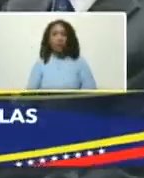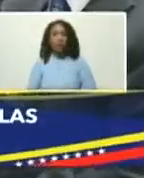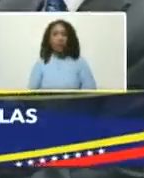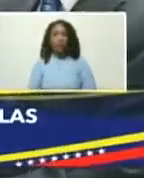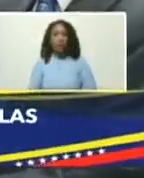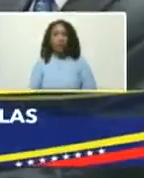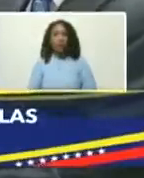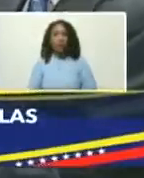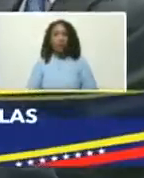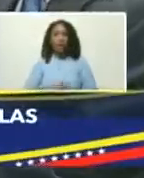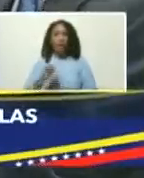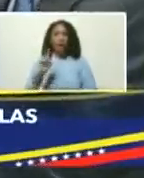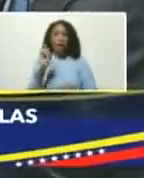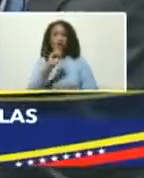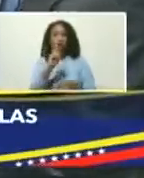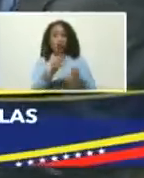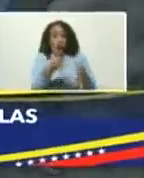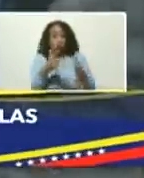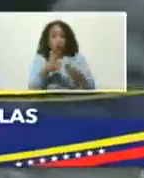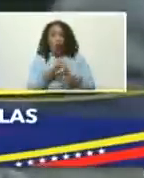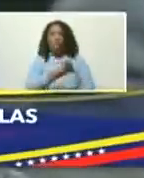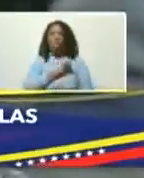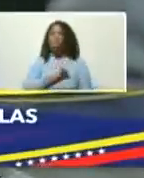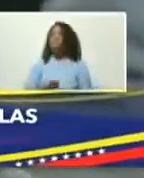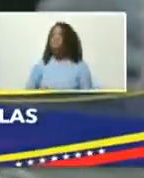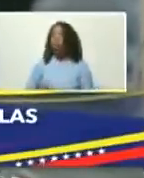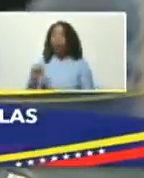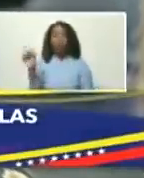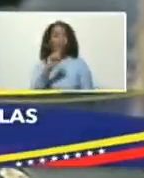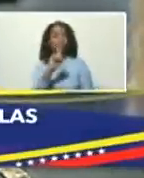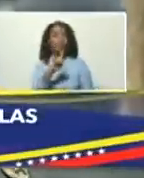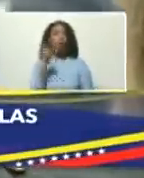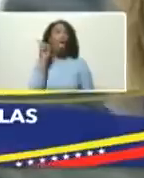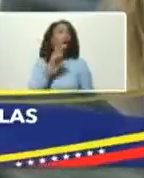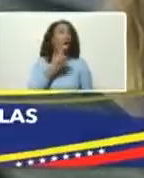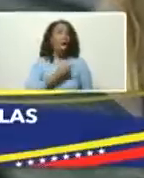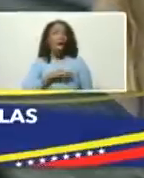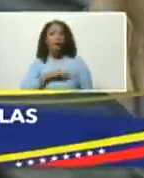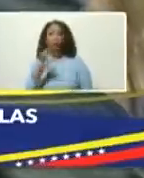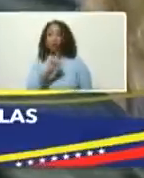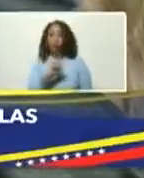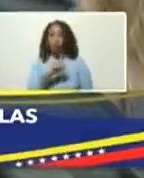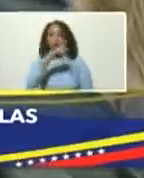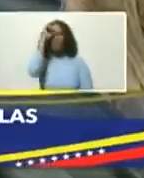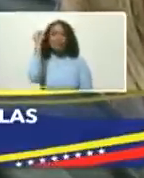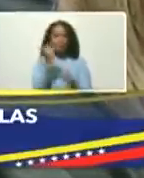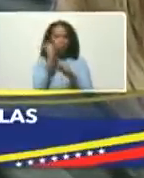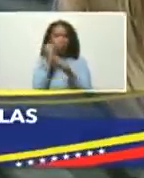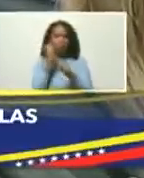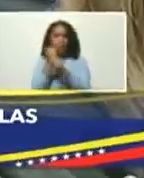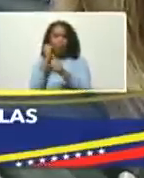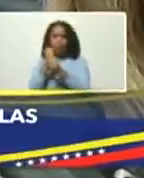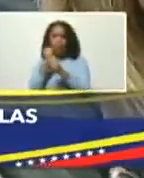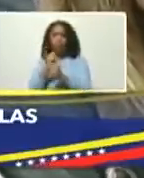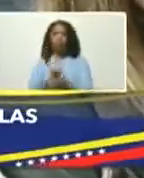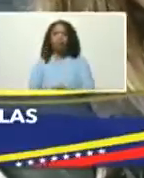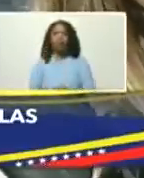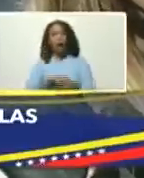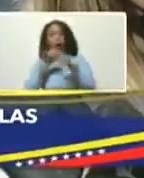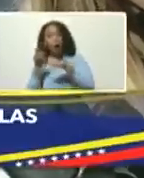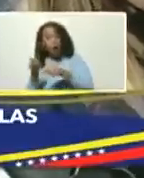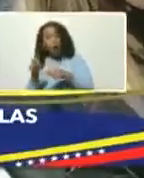y no la hemos ganado por flojo ni por mentiroso la hemos ganado trabajando allí